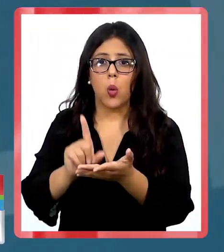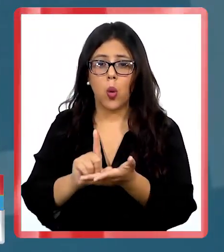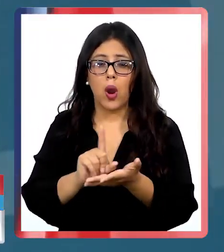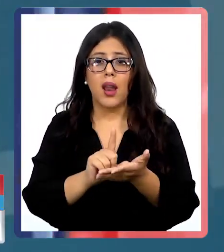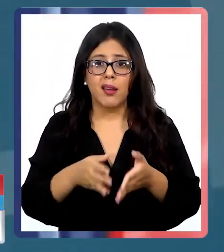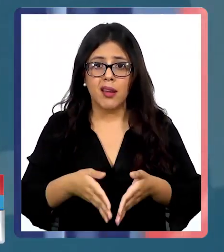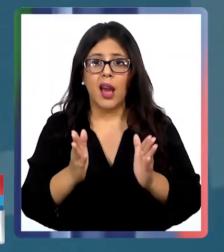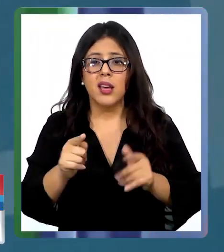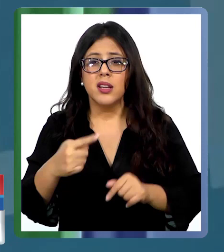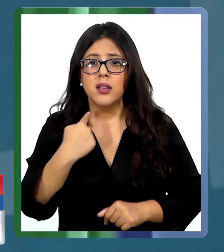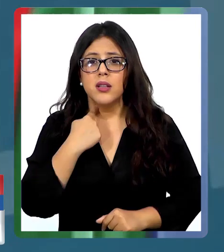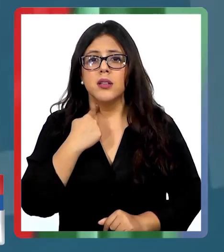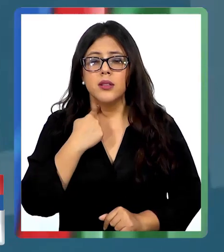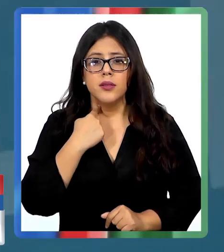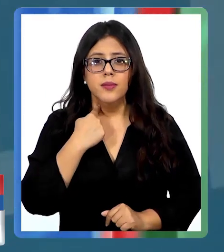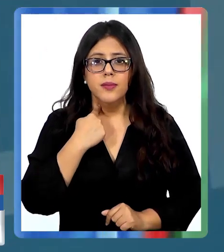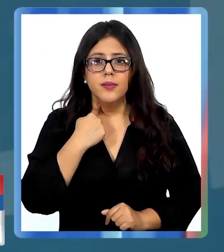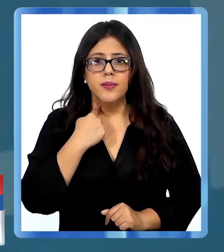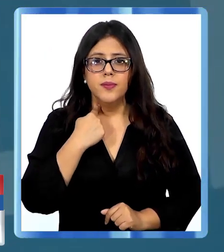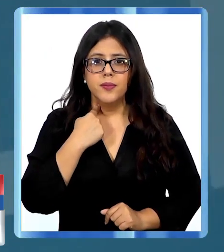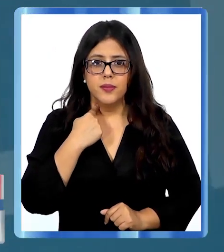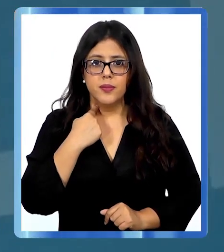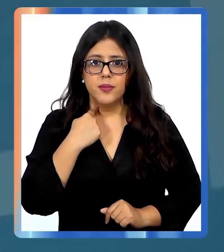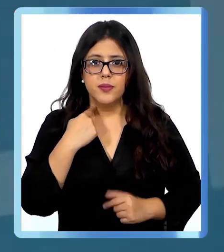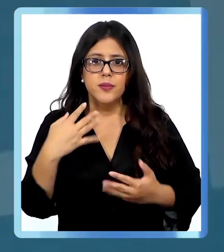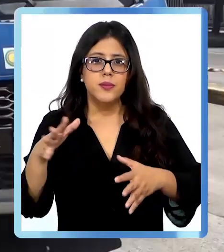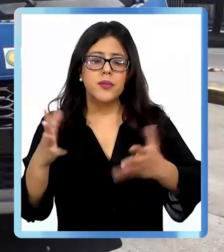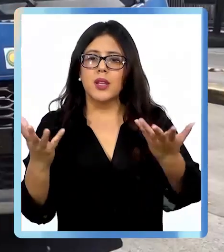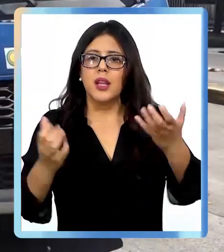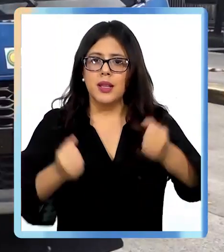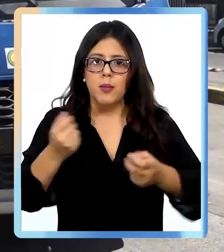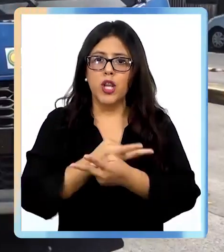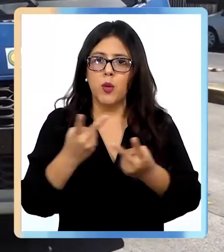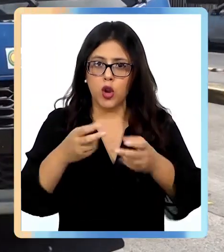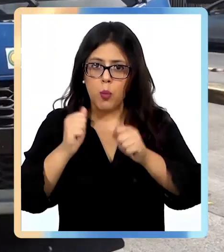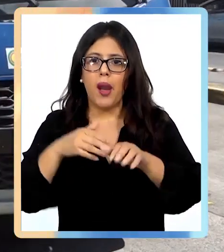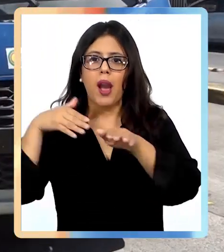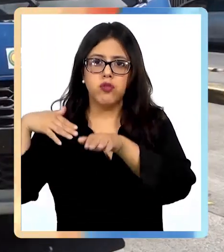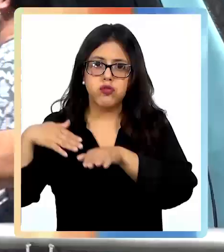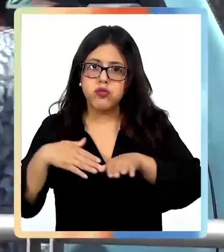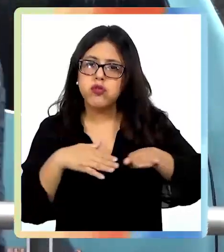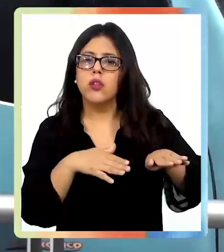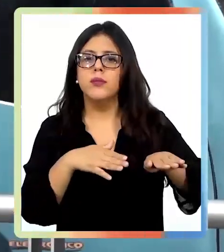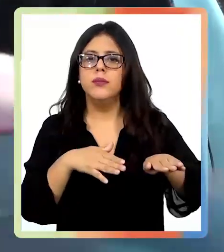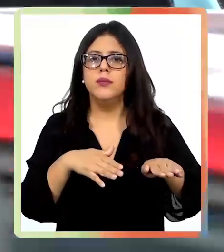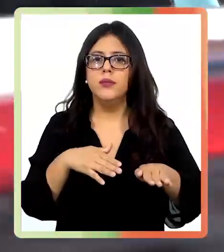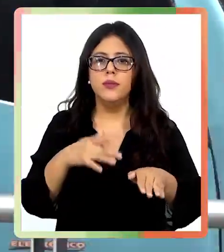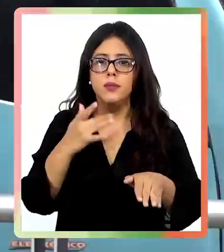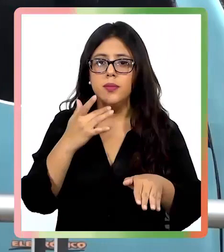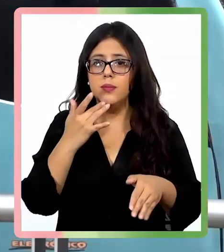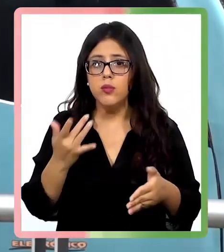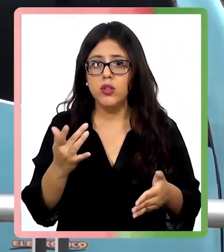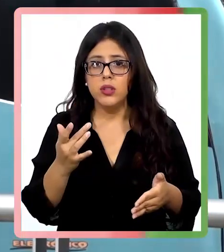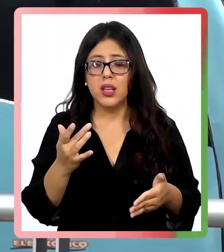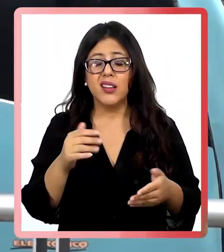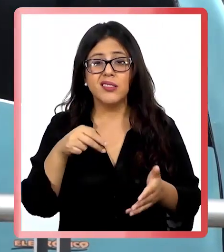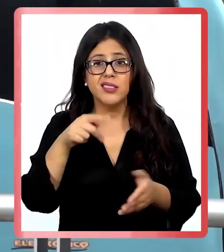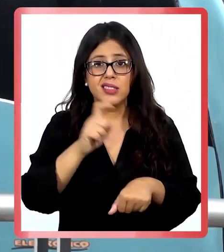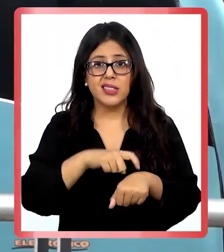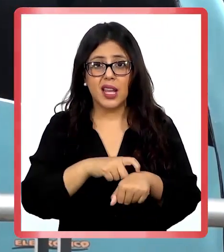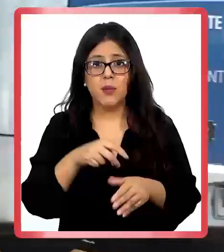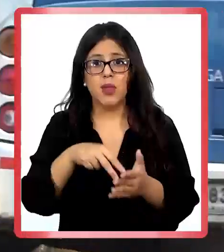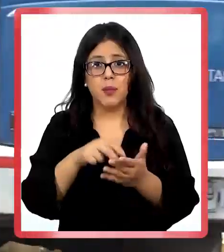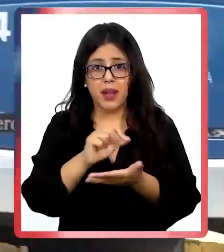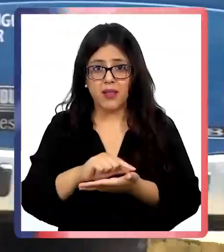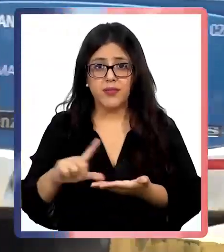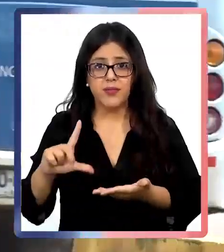importantes. Y eso afecta la fluidez de los recorridos de transporte público cuando no hay vía exclusiva. Con lo cual, hay tiempos de